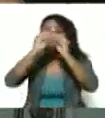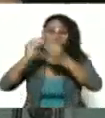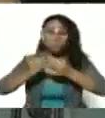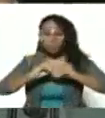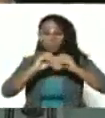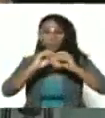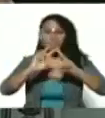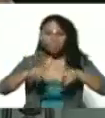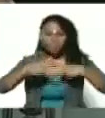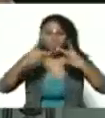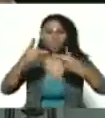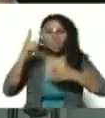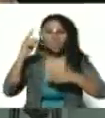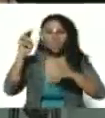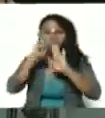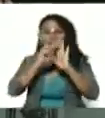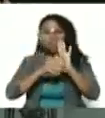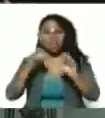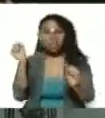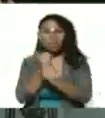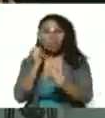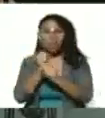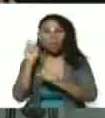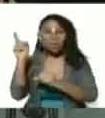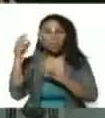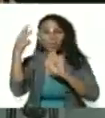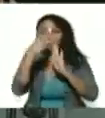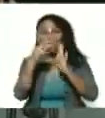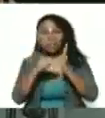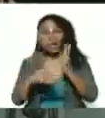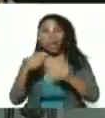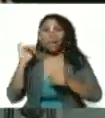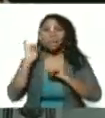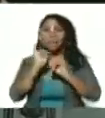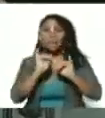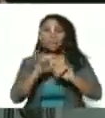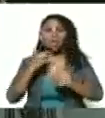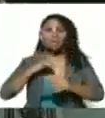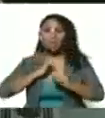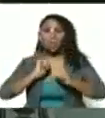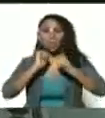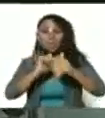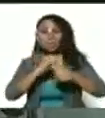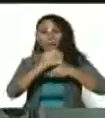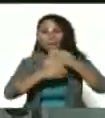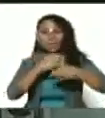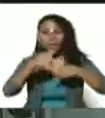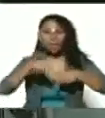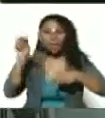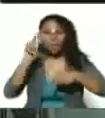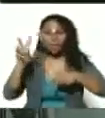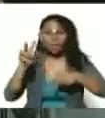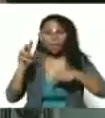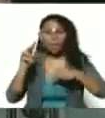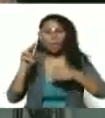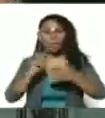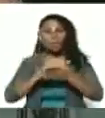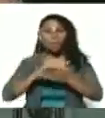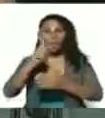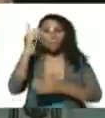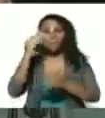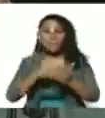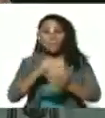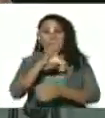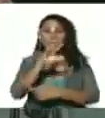doblamos ese nivel de operatividad en cuanto a ese material así mismo comenzamos a producir en Venezuela recuperamos un promedio de 1500